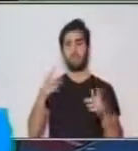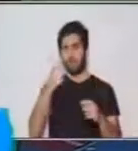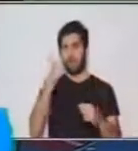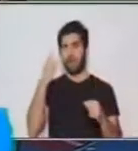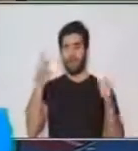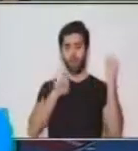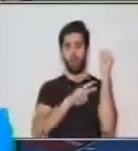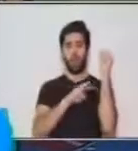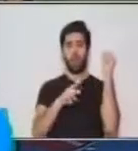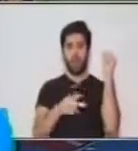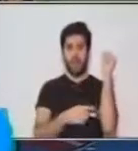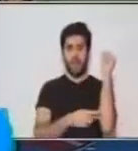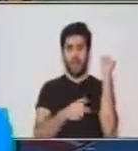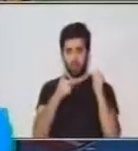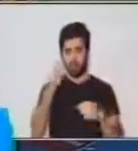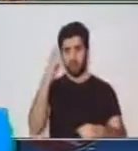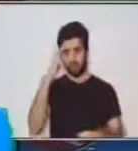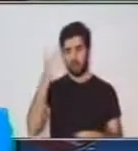Huehuetenango. ¿Sí?